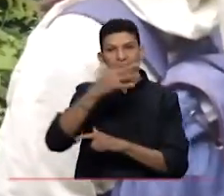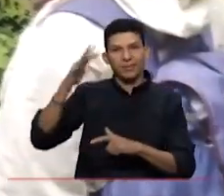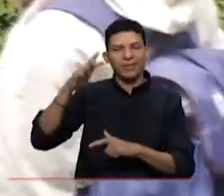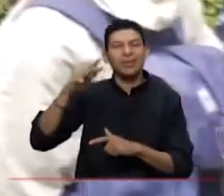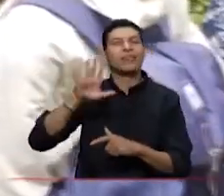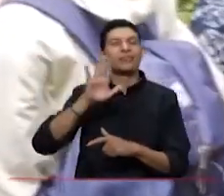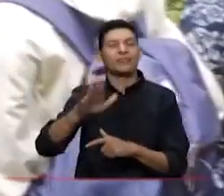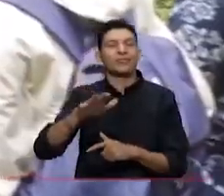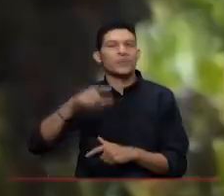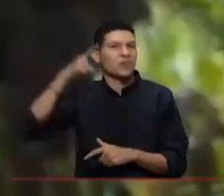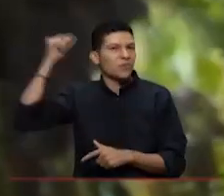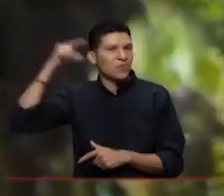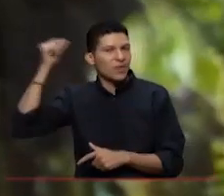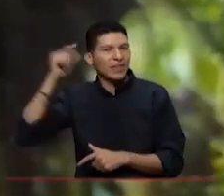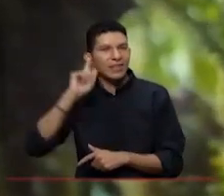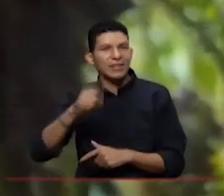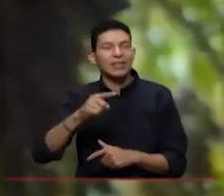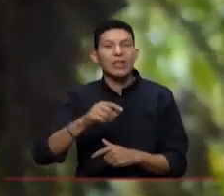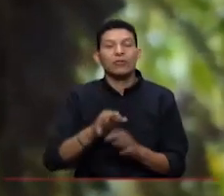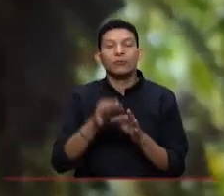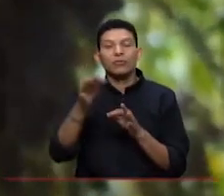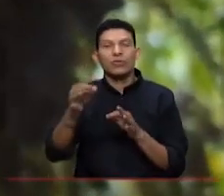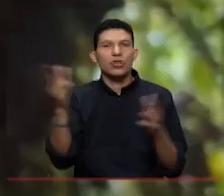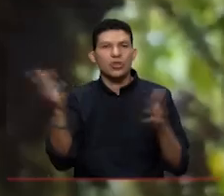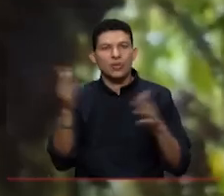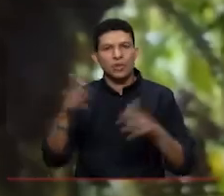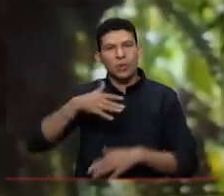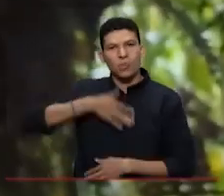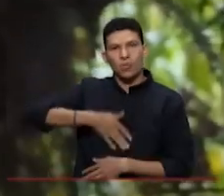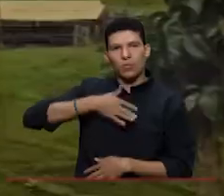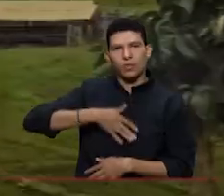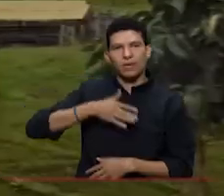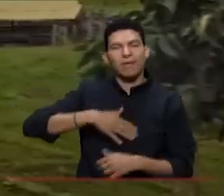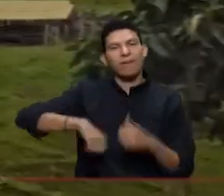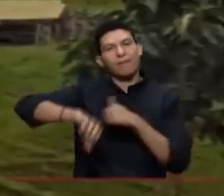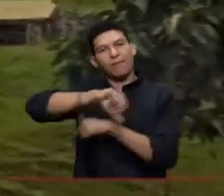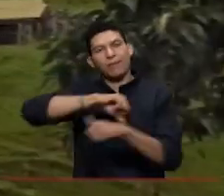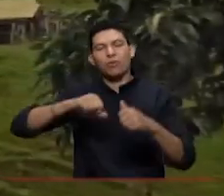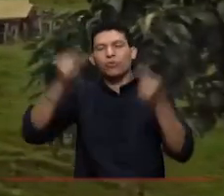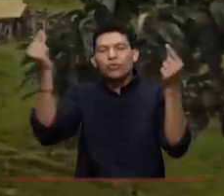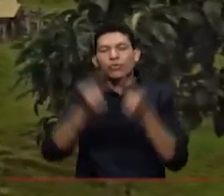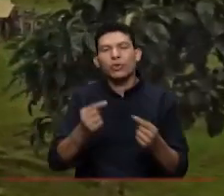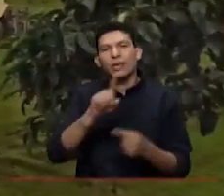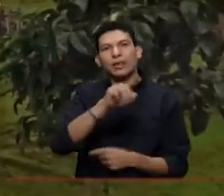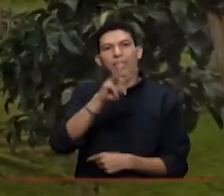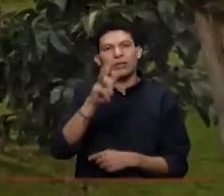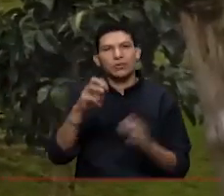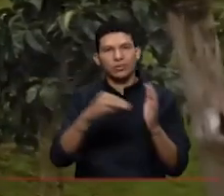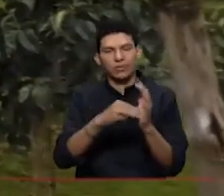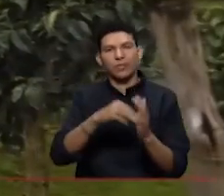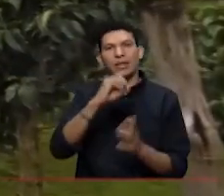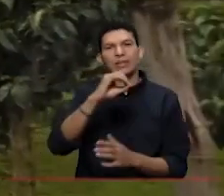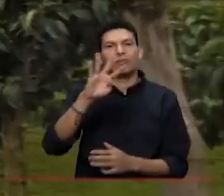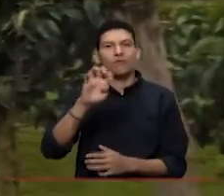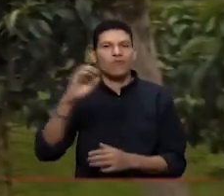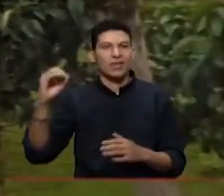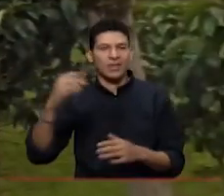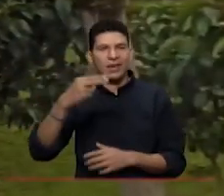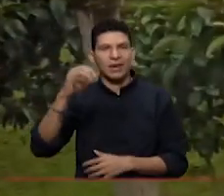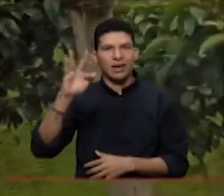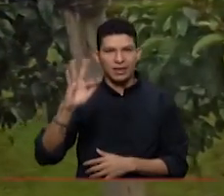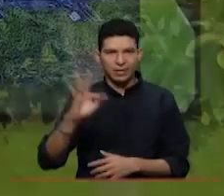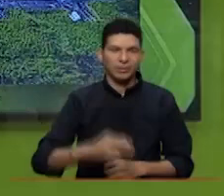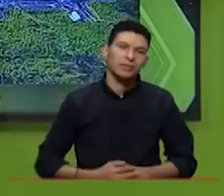Regional Páramo del Duende hacia el municipio de Bolívar, donde pasará a tener un total de 18.090 hectáreas.